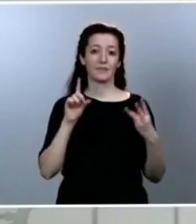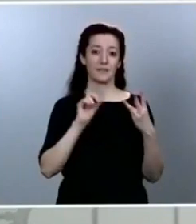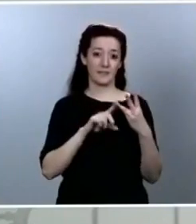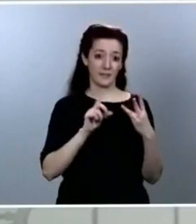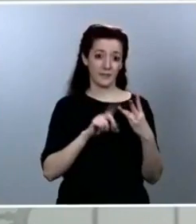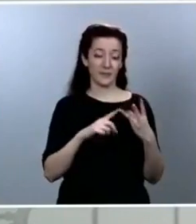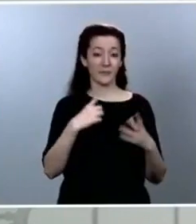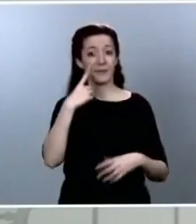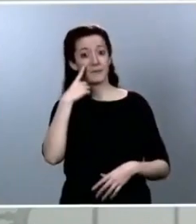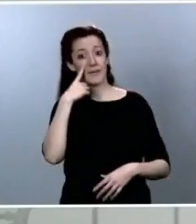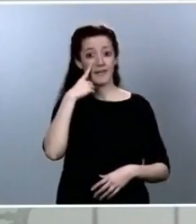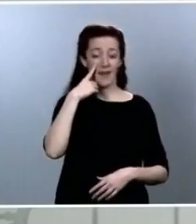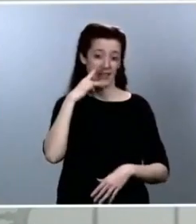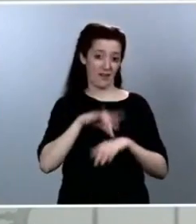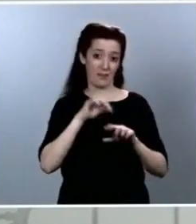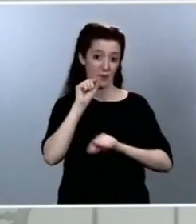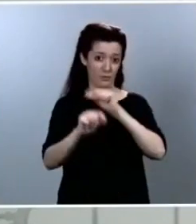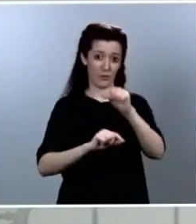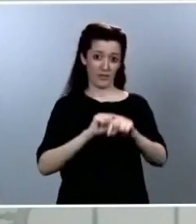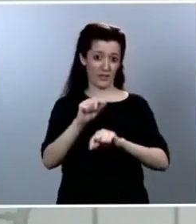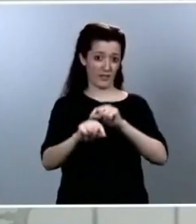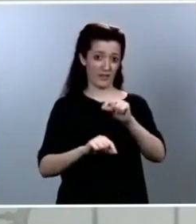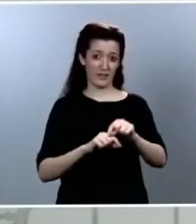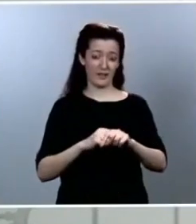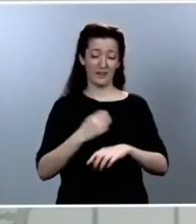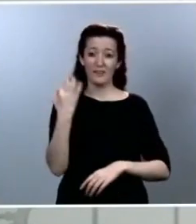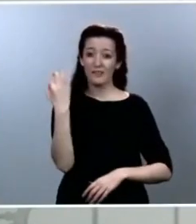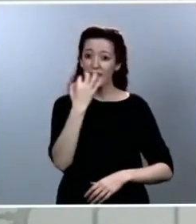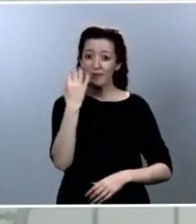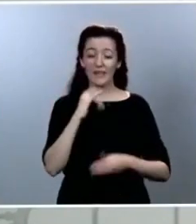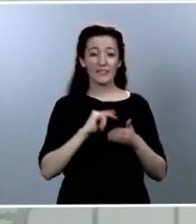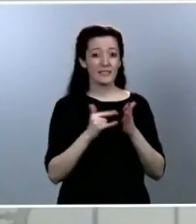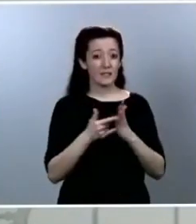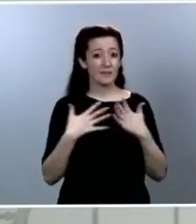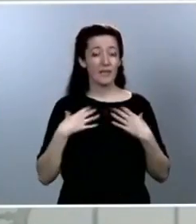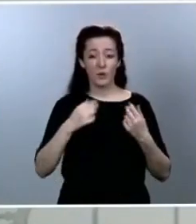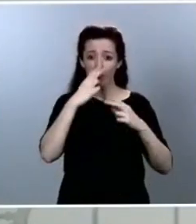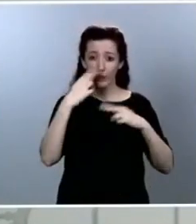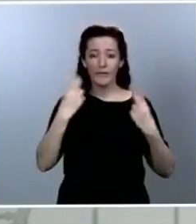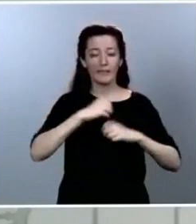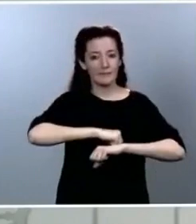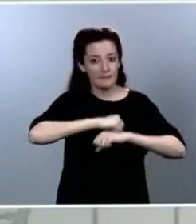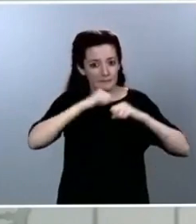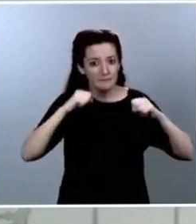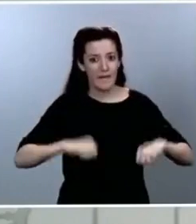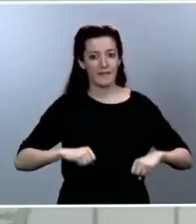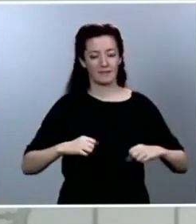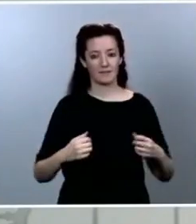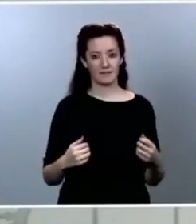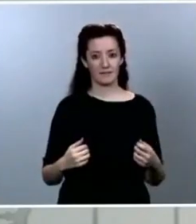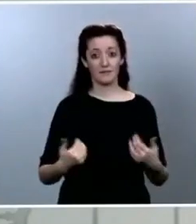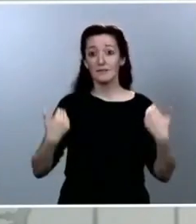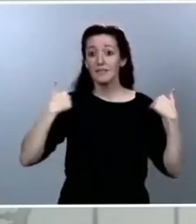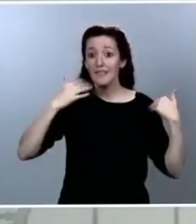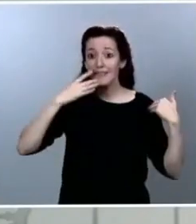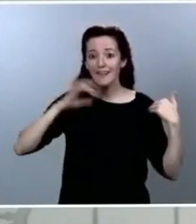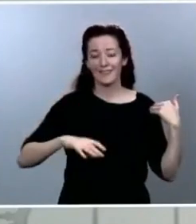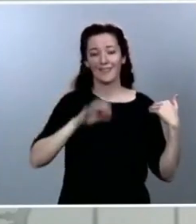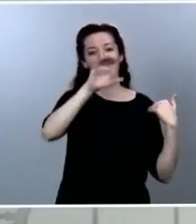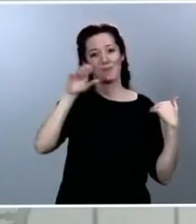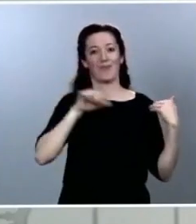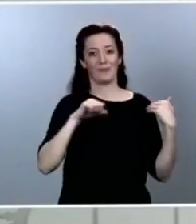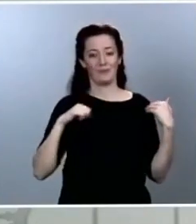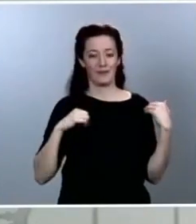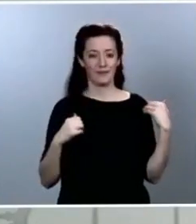pública. Los sistemas de salud pública están en manos de las comunidades autónomas. Hay que reforzarlas. Hay que reforzarlos para que